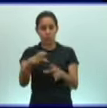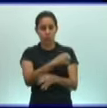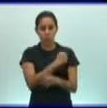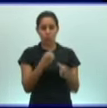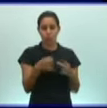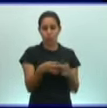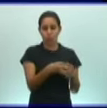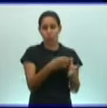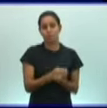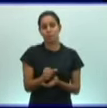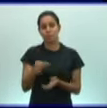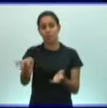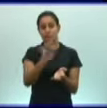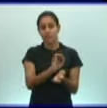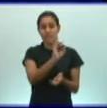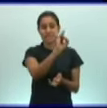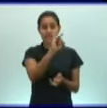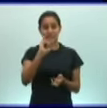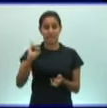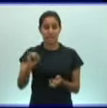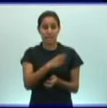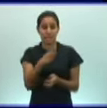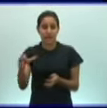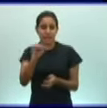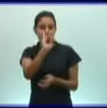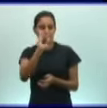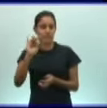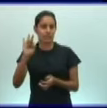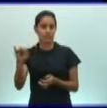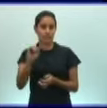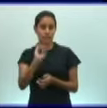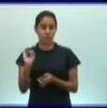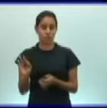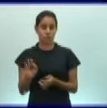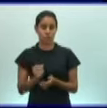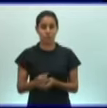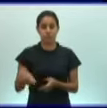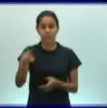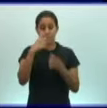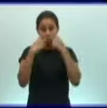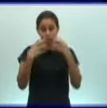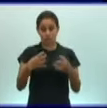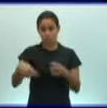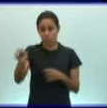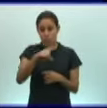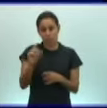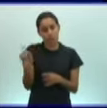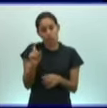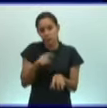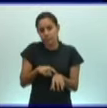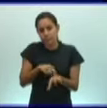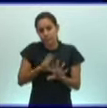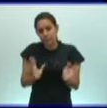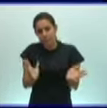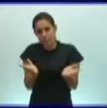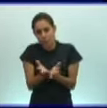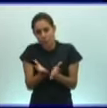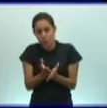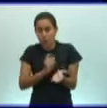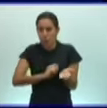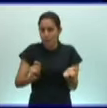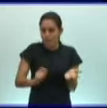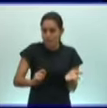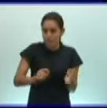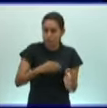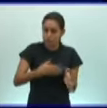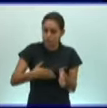la 78. Es importante que ustedes tengan en cuenta que si no tienen tiempo de copiar durante el transcurso de la clase de alguna